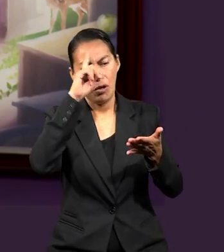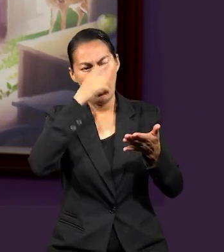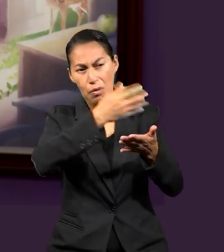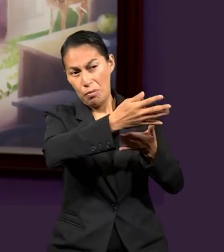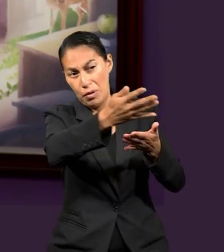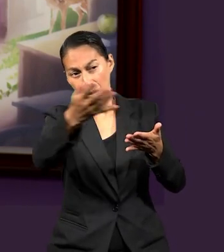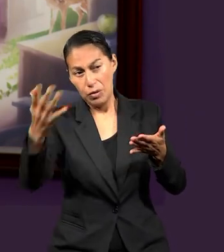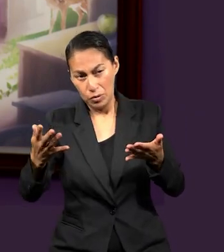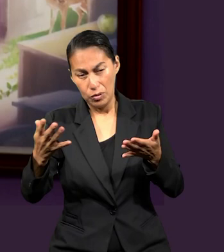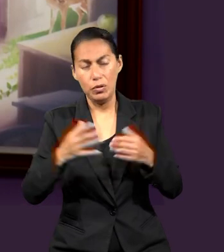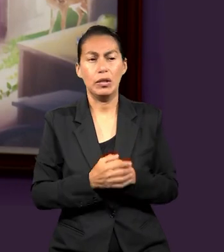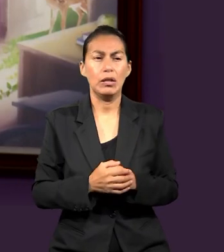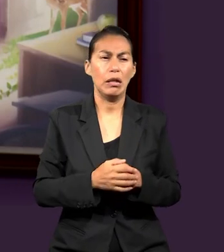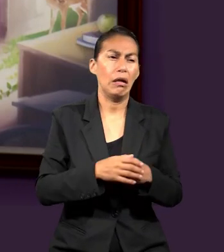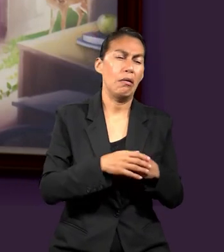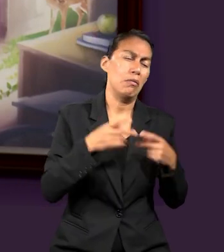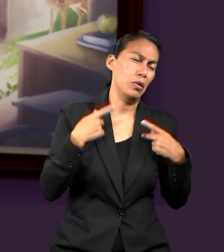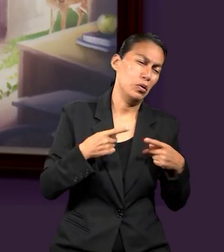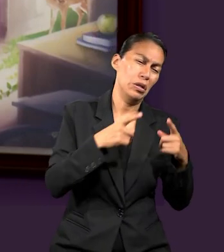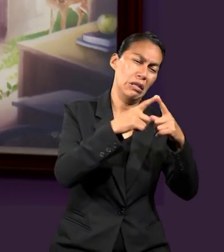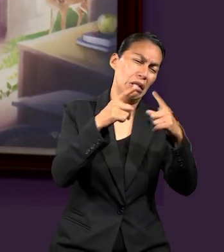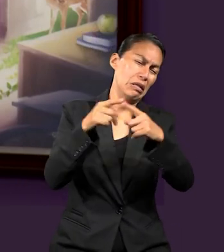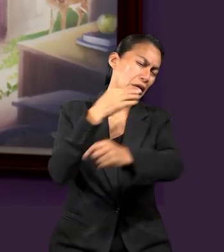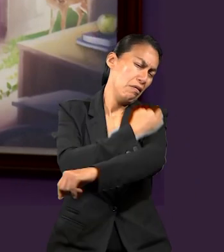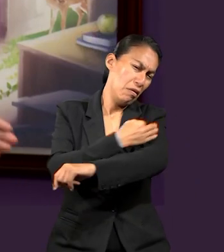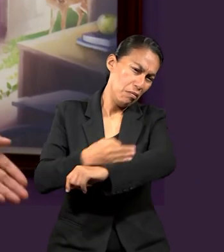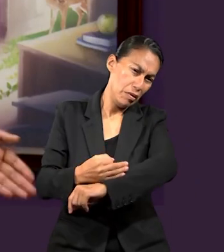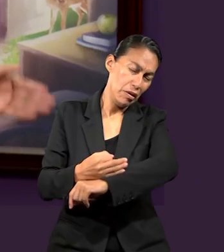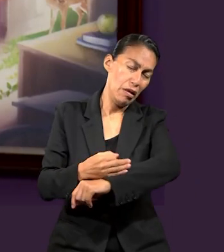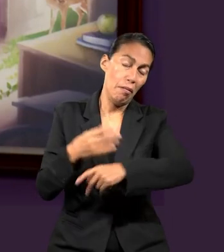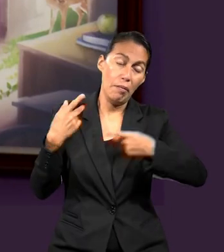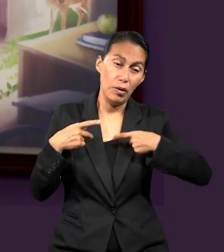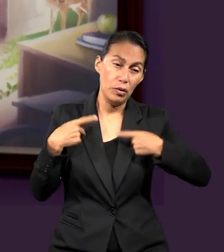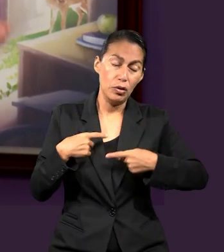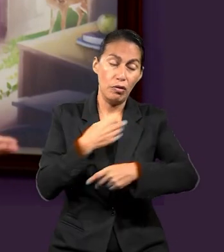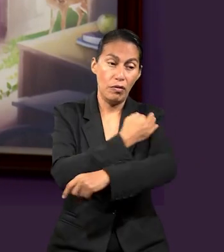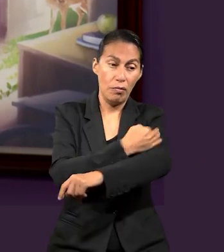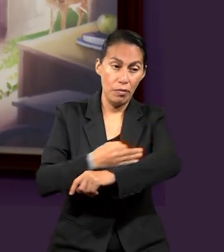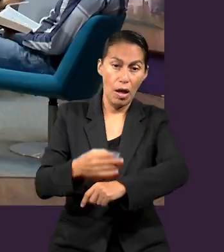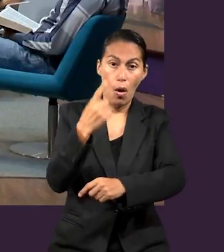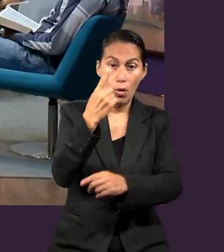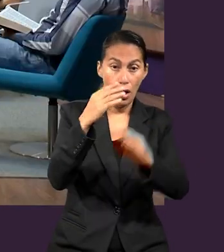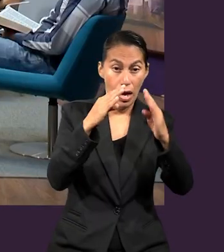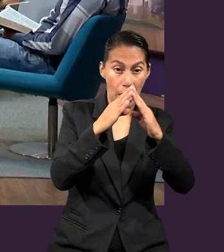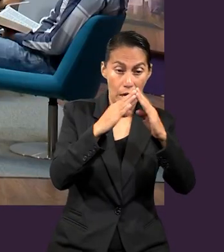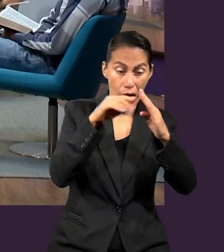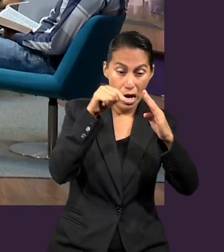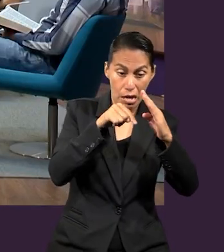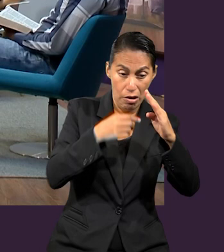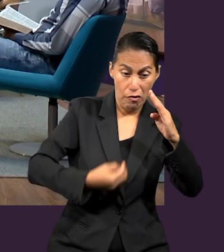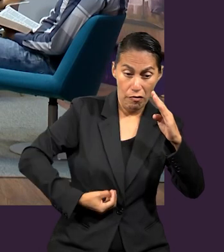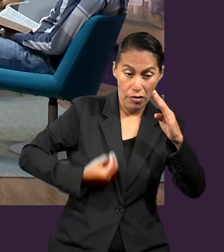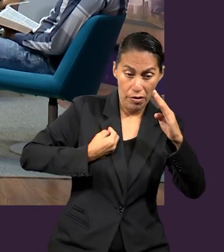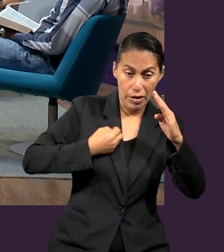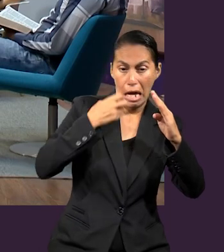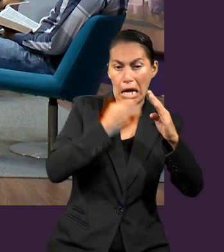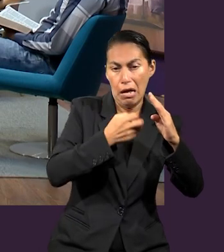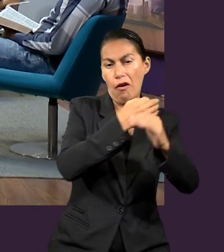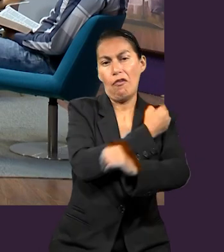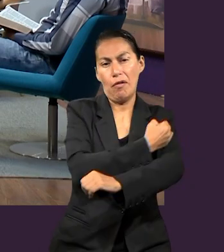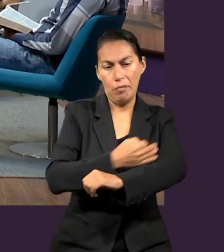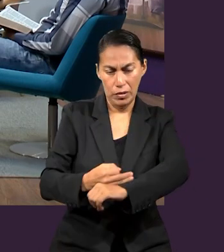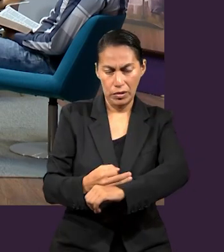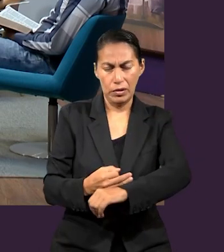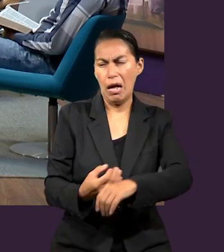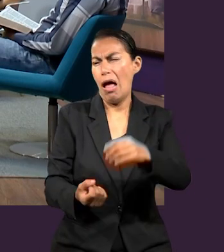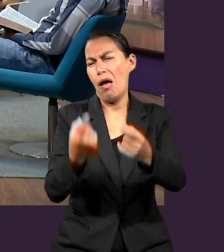templos, pero otro eran las familias y las familias incluye todo aquel que está bajo el mismo techo. Entonces eran los visitantes que